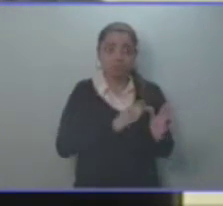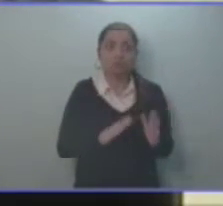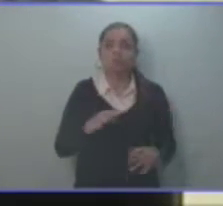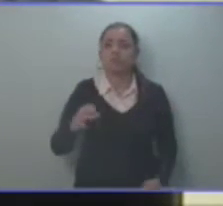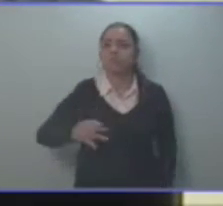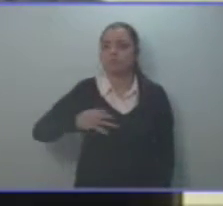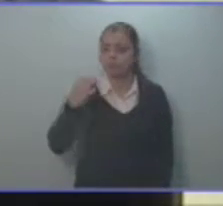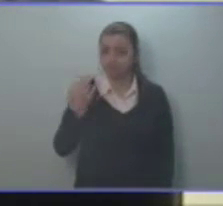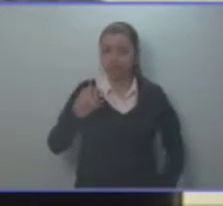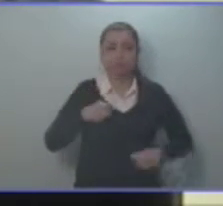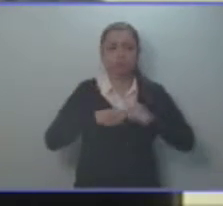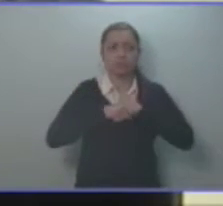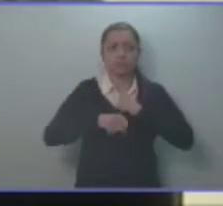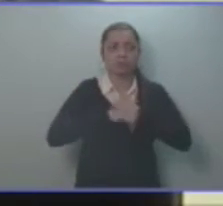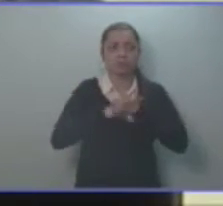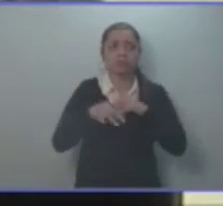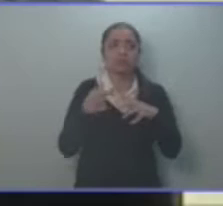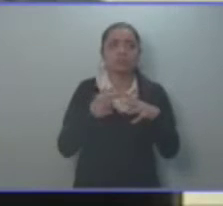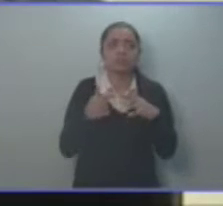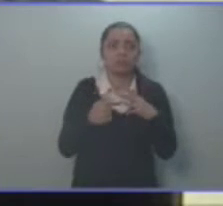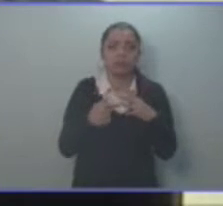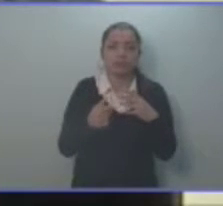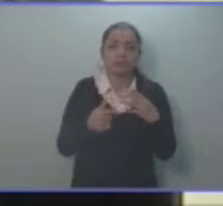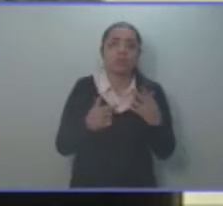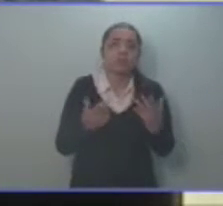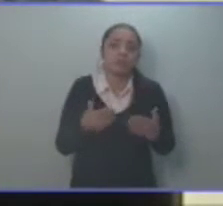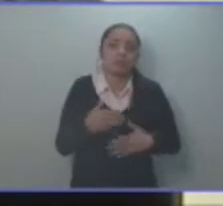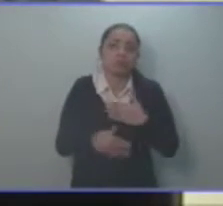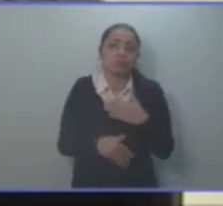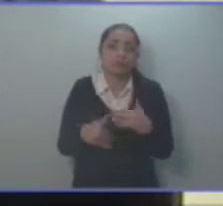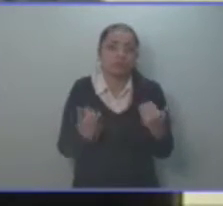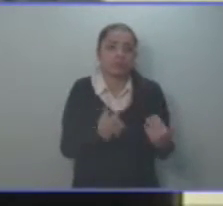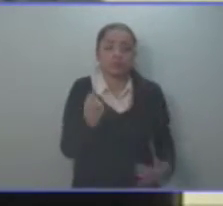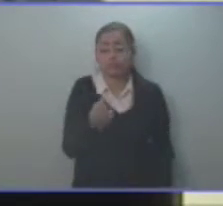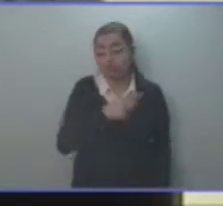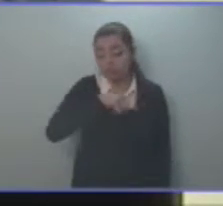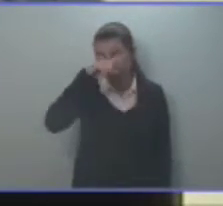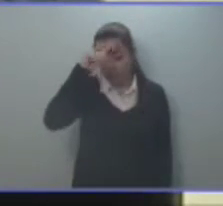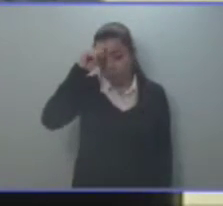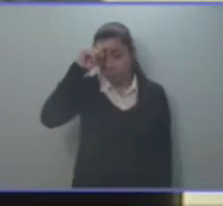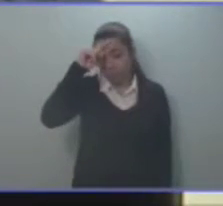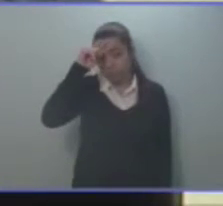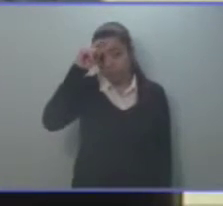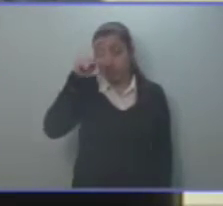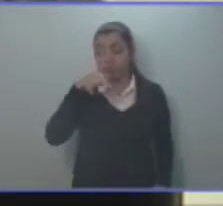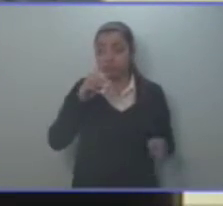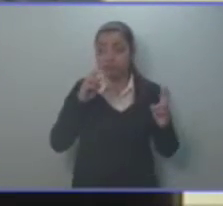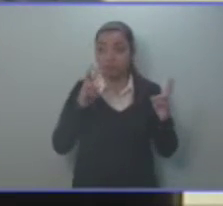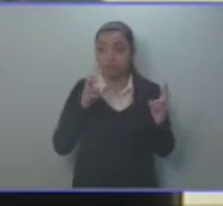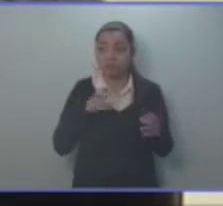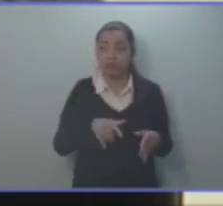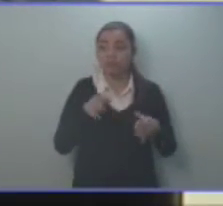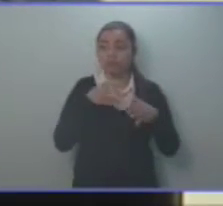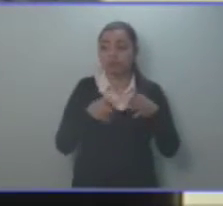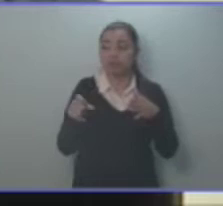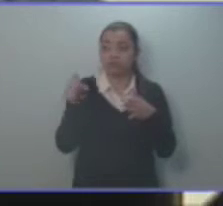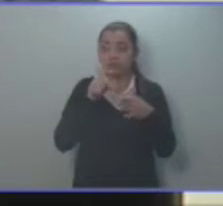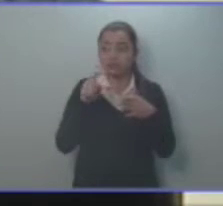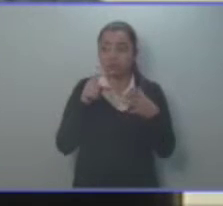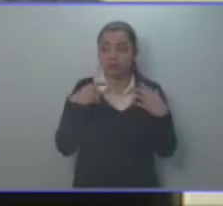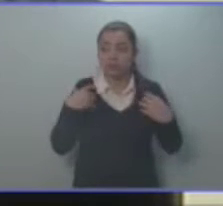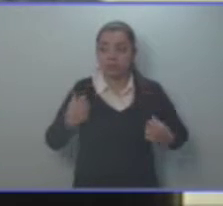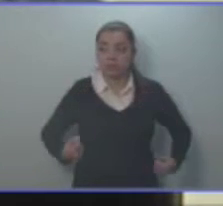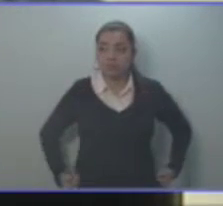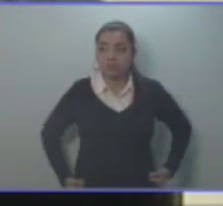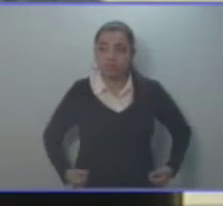necesario promover esta reforma a fin de cubrir el universo total de empleados y funcionarios públicos vinculados con este órgano de Estado, con